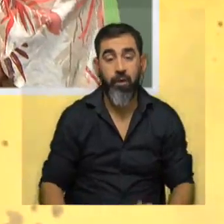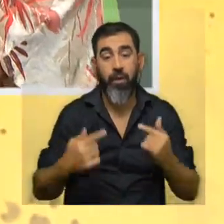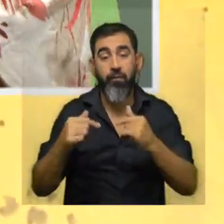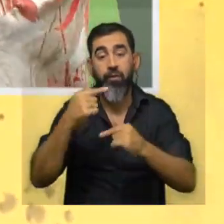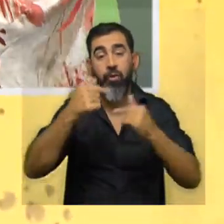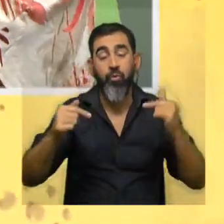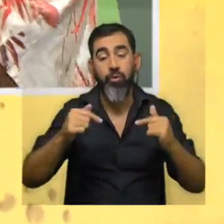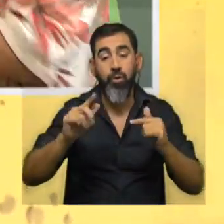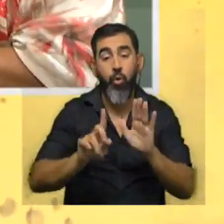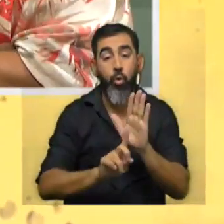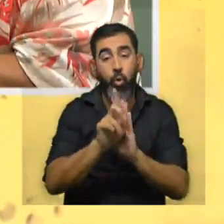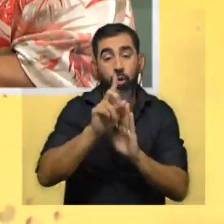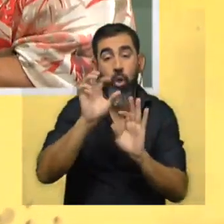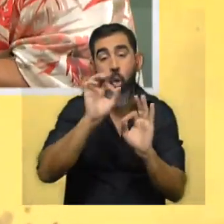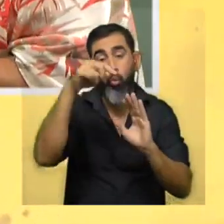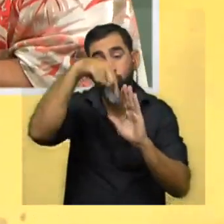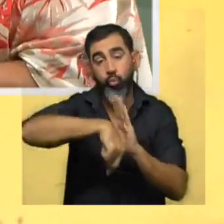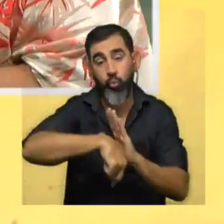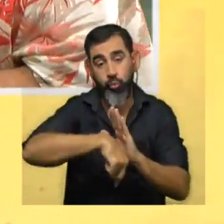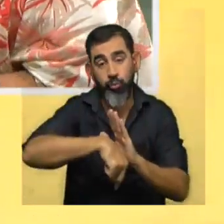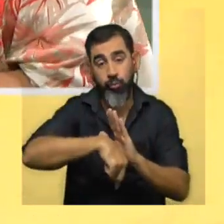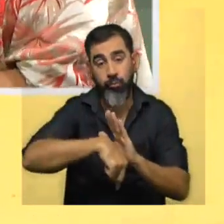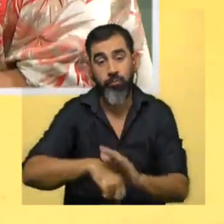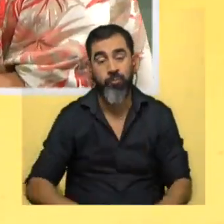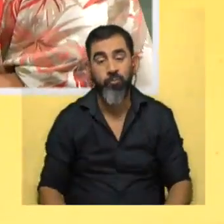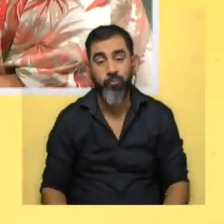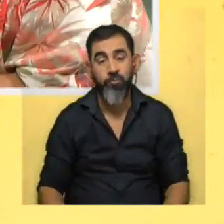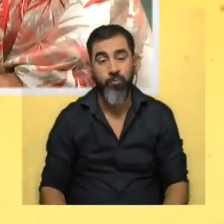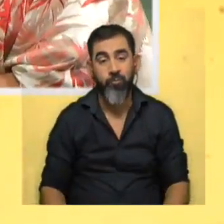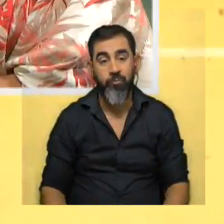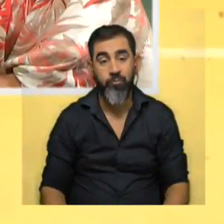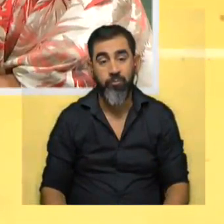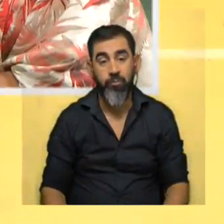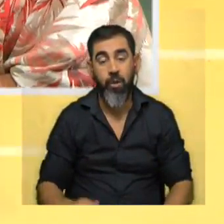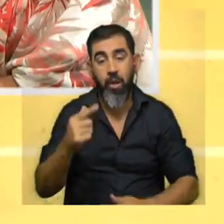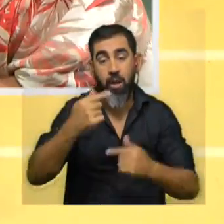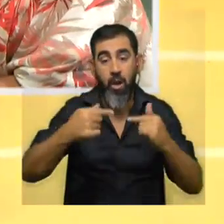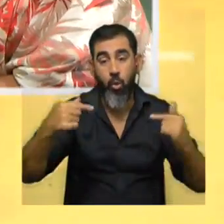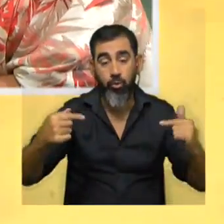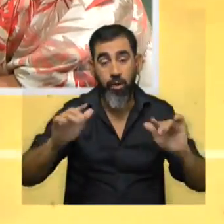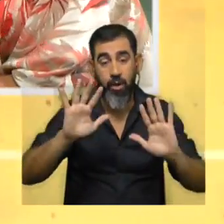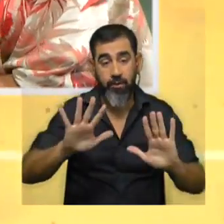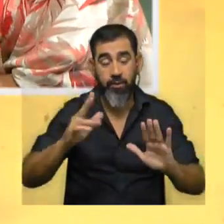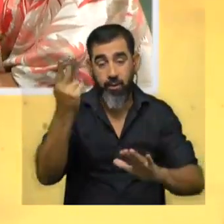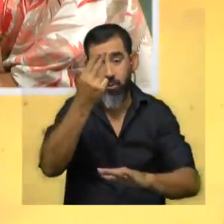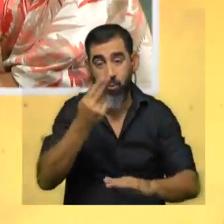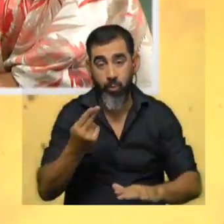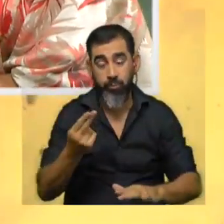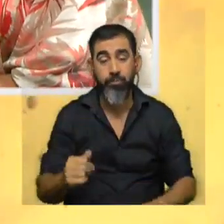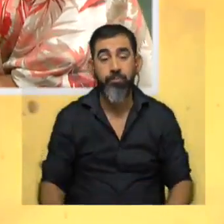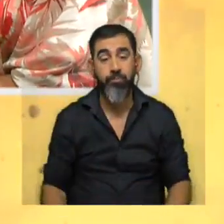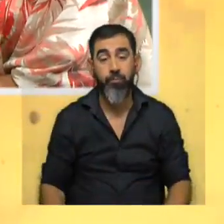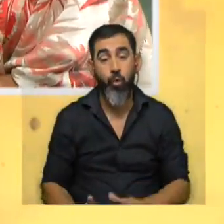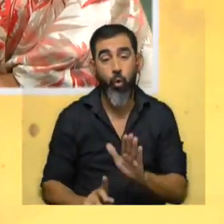los objetos en el hemisferio norte o en el hemisferio sur entonces la trayectoria de los objetos como están en este gráfico en el